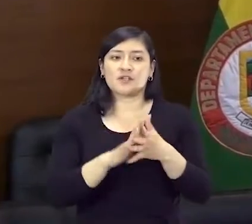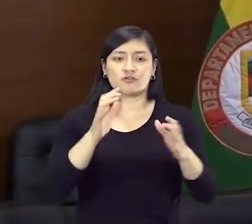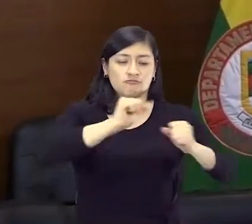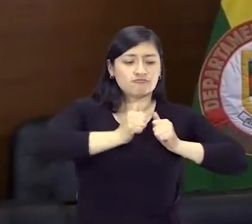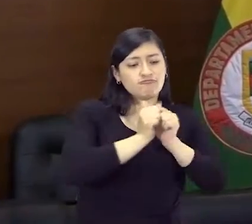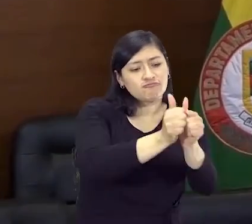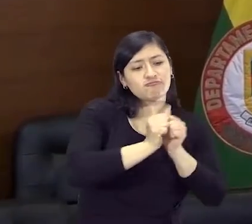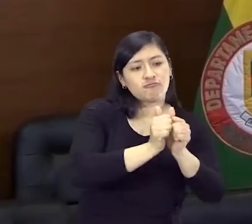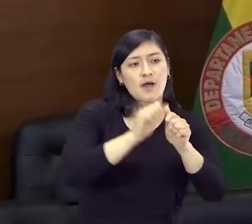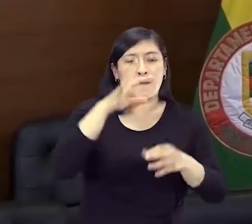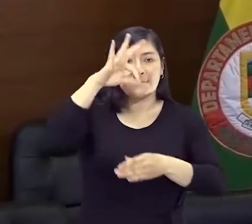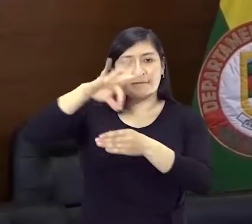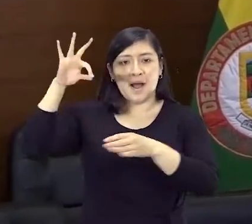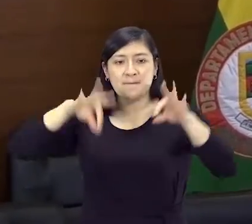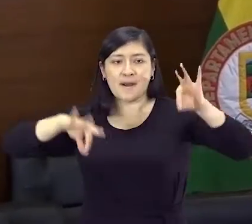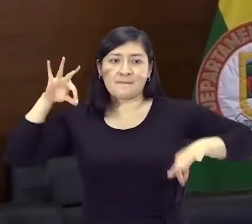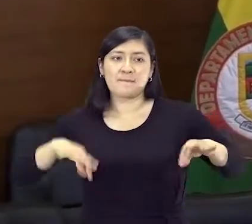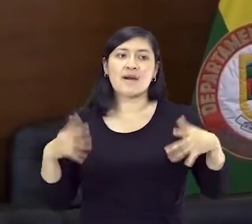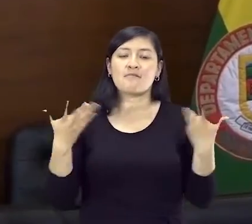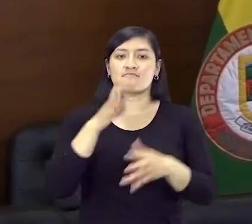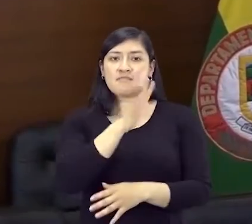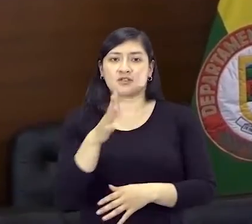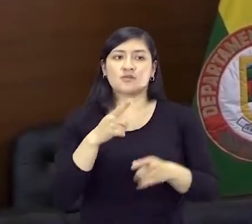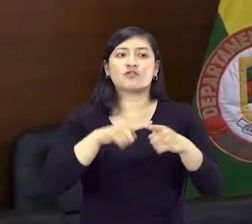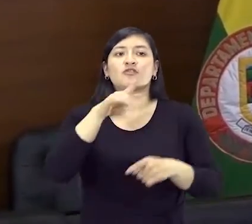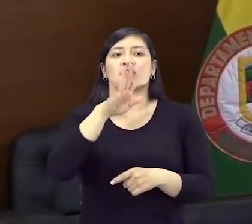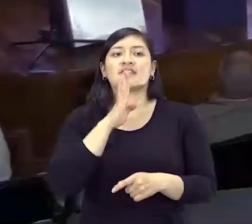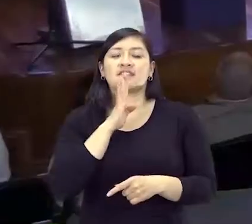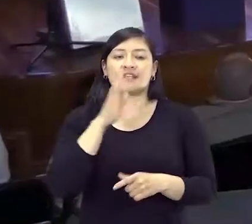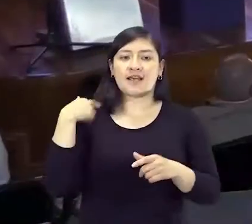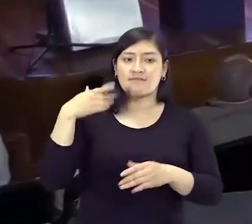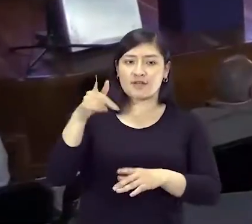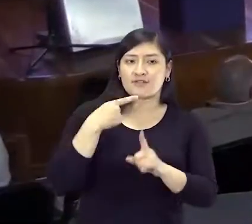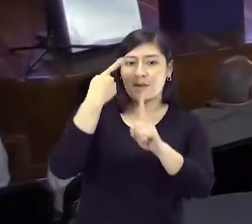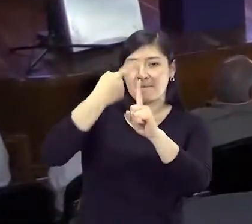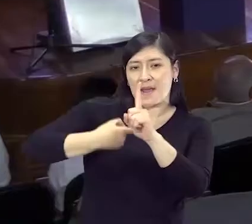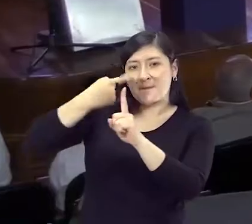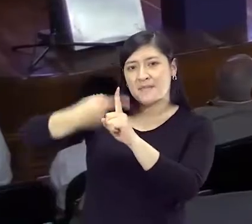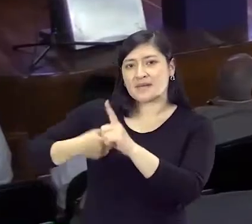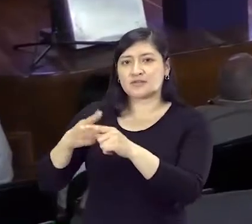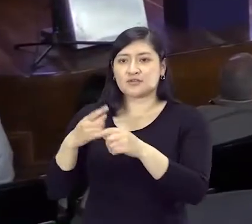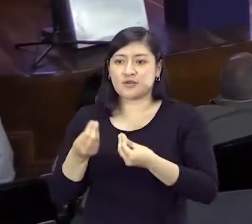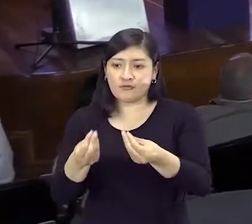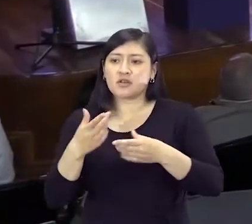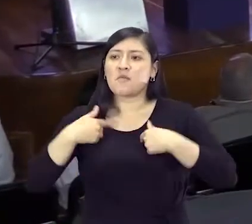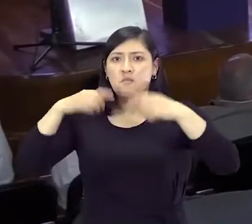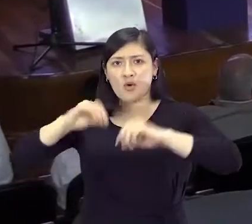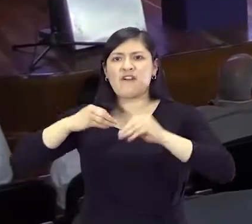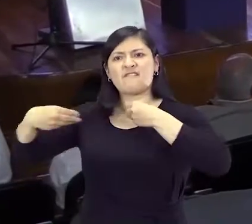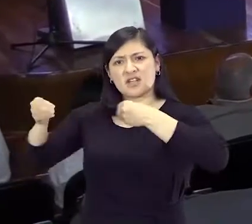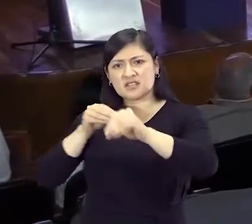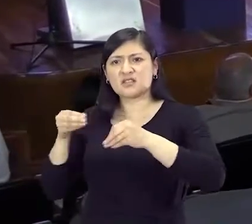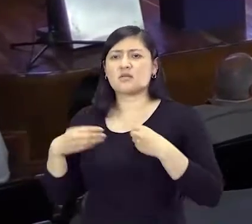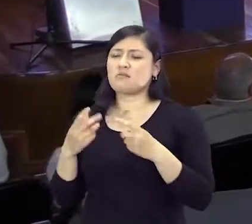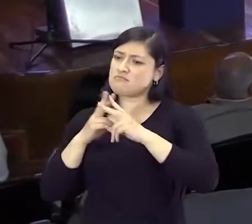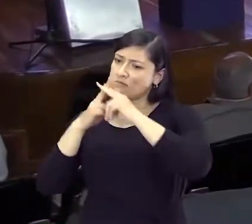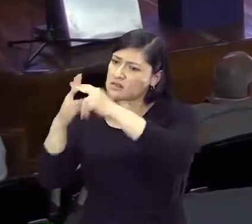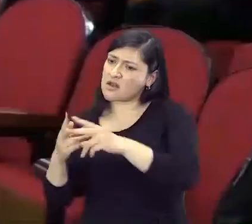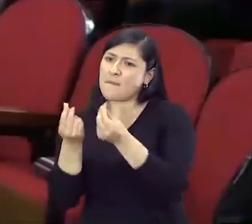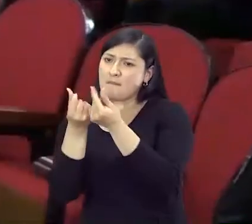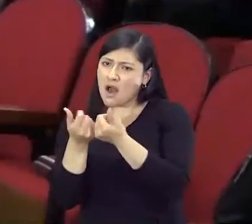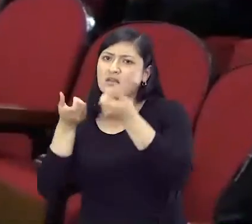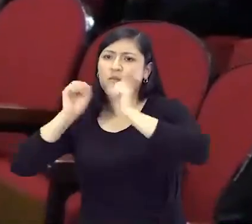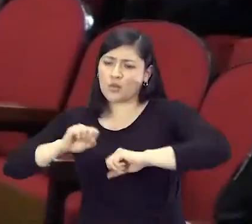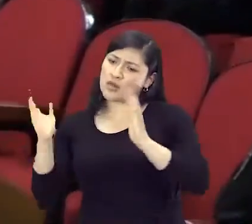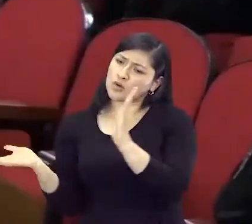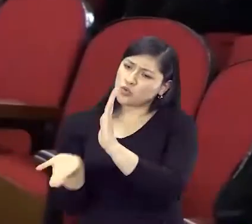capacitación, desde el acompañamiento, desde capital semilla para los emprendedores, capital de créditos blandos y que esperamos también, como lo ha